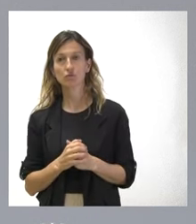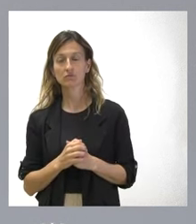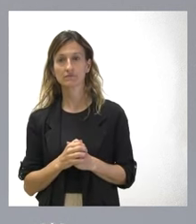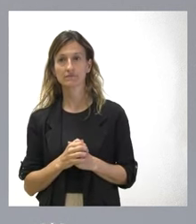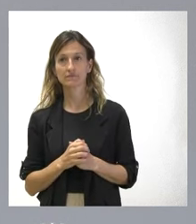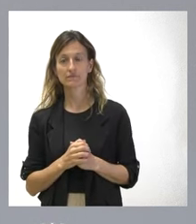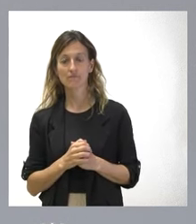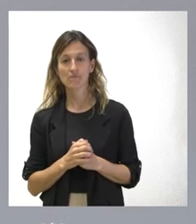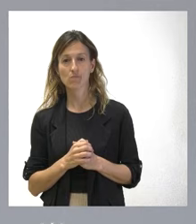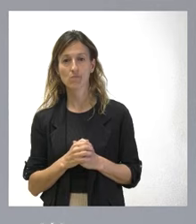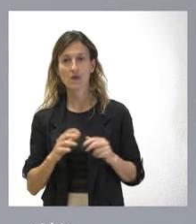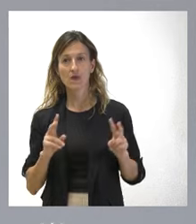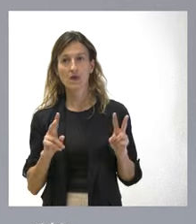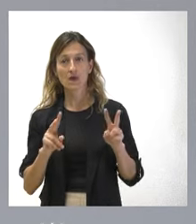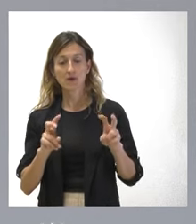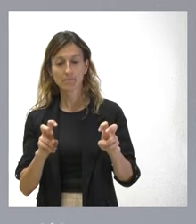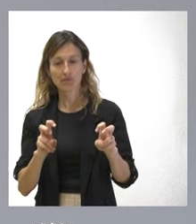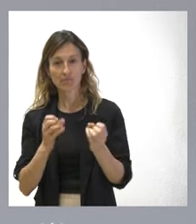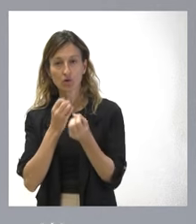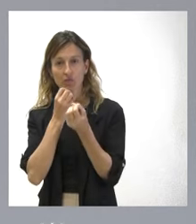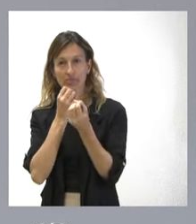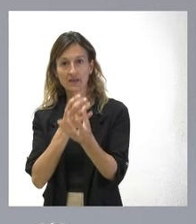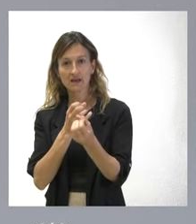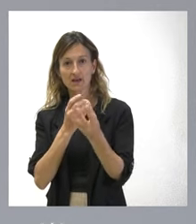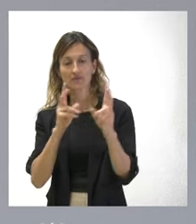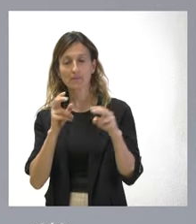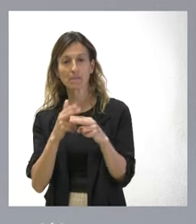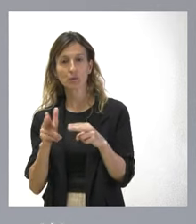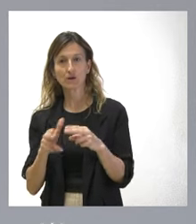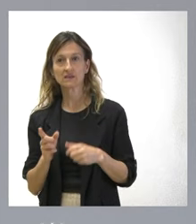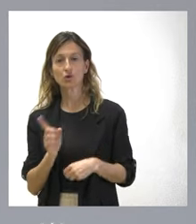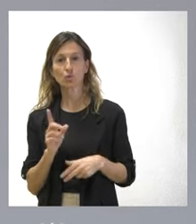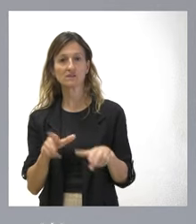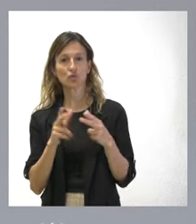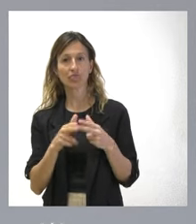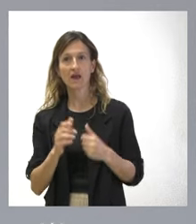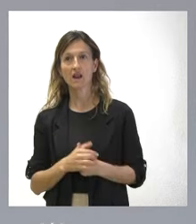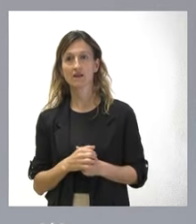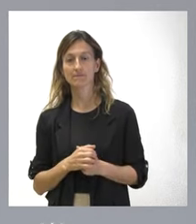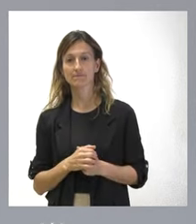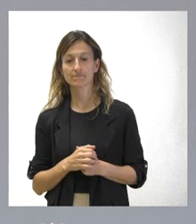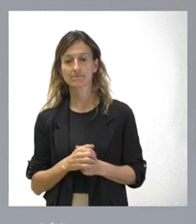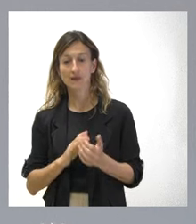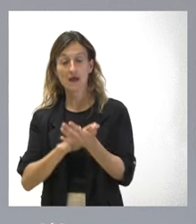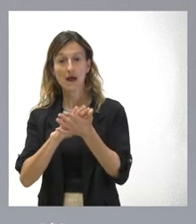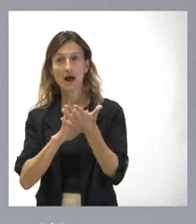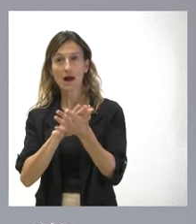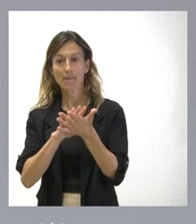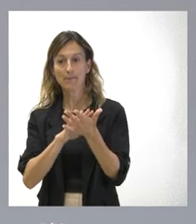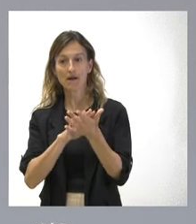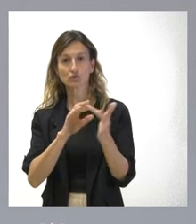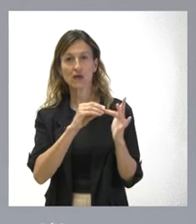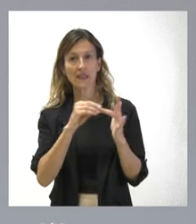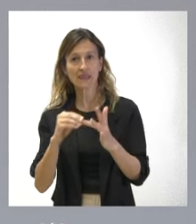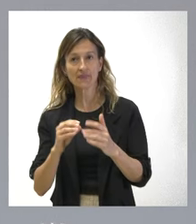principio, estas declaraciones no dejan de moverse en el plano político, no es un tema social. Estamos hablando de determinados líderes